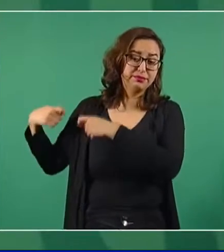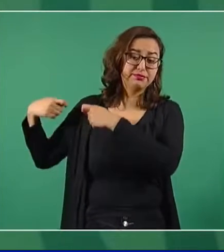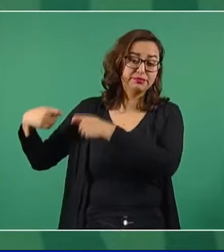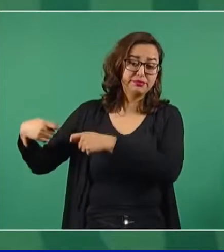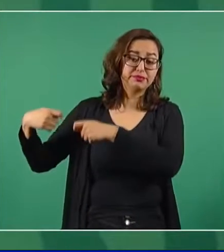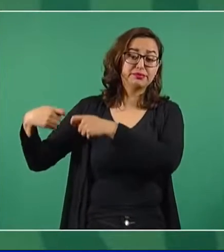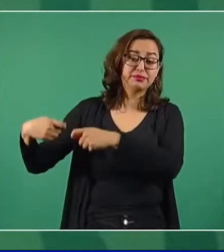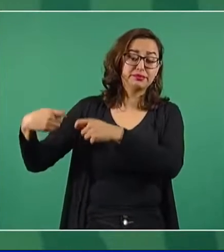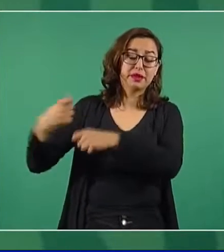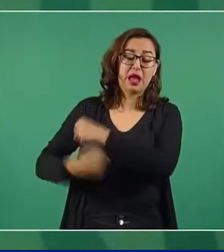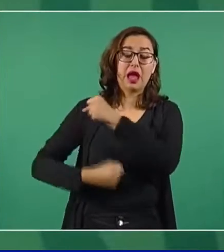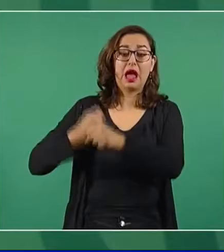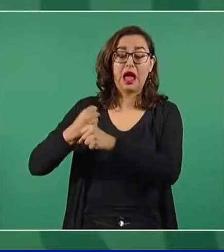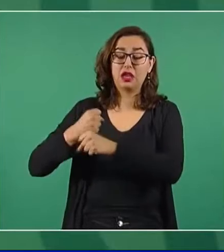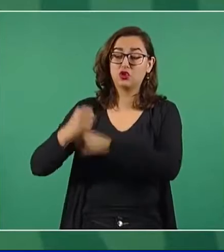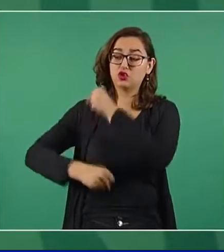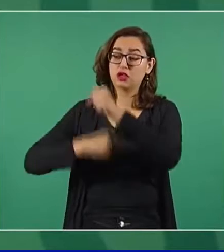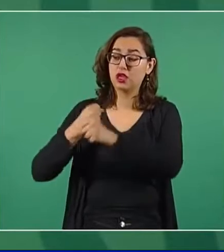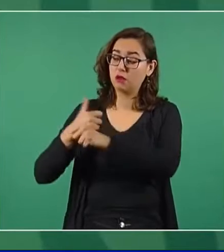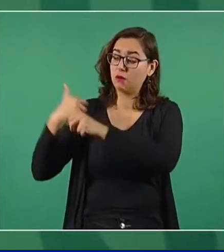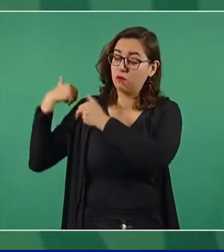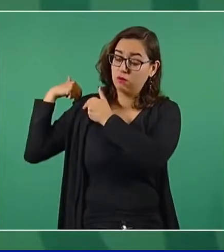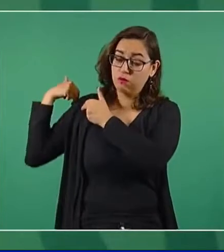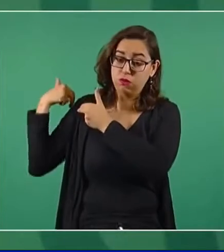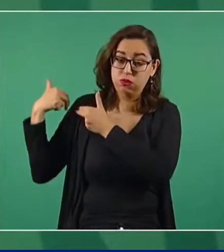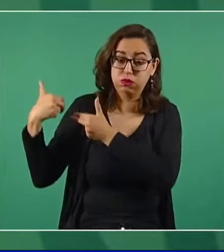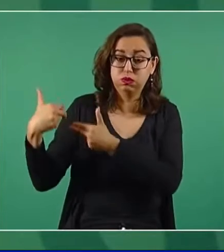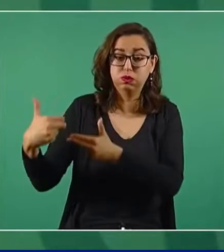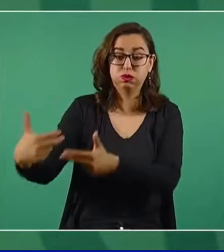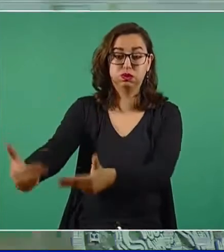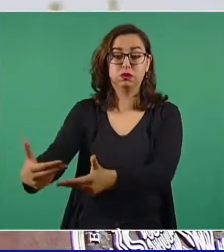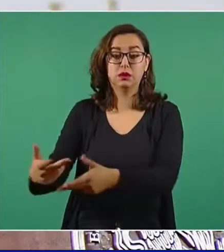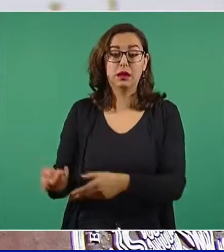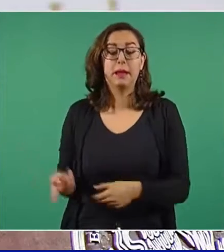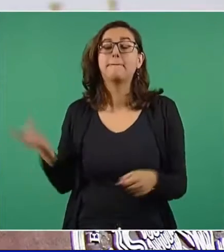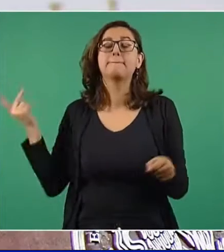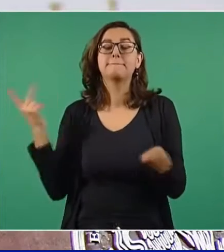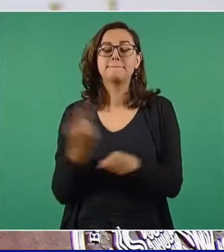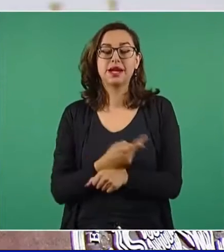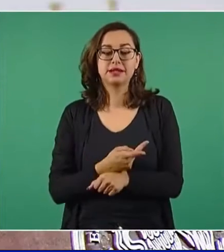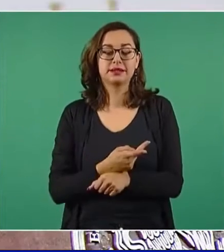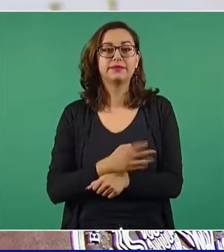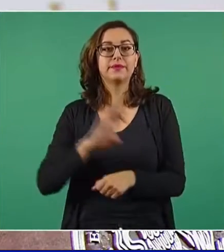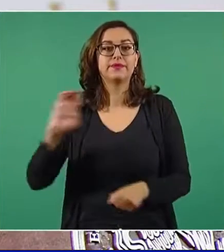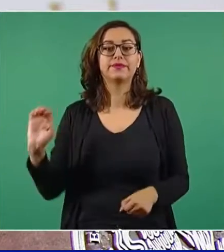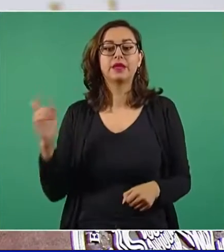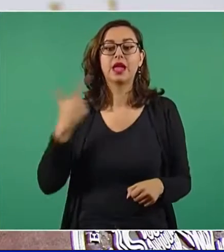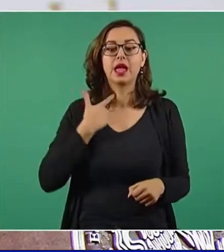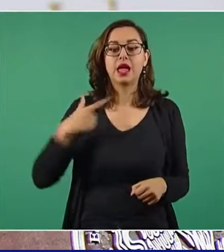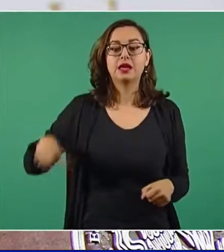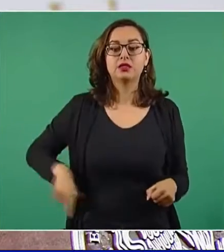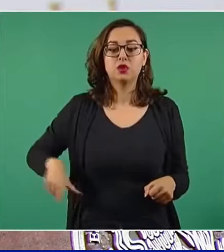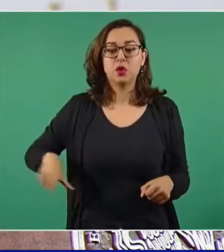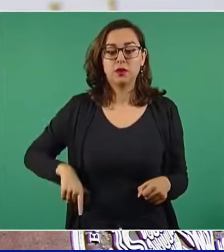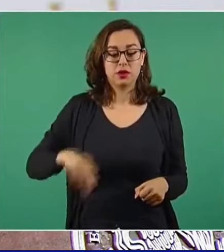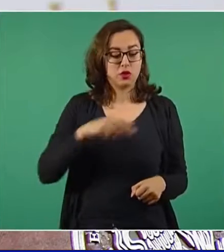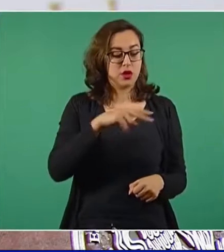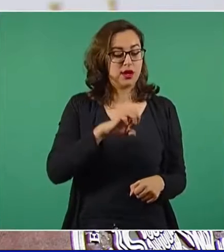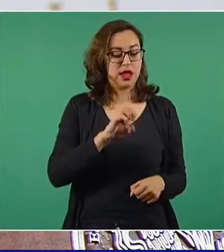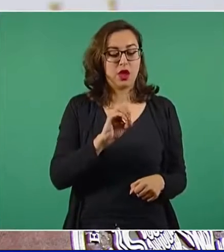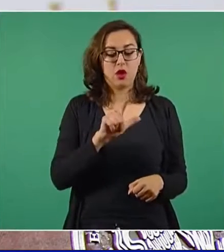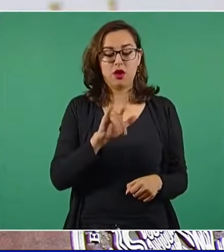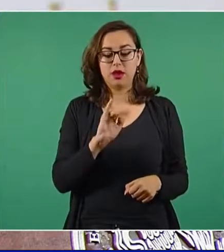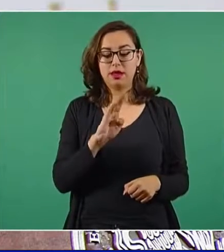que tenían los gobiernos neoliberales era que Pemex se arruinara